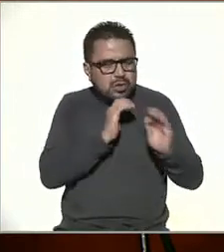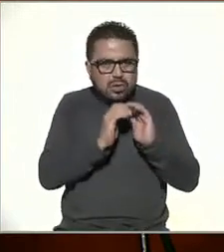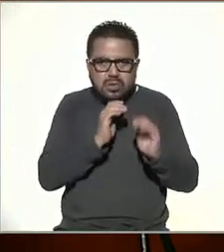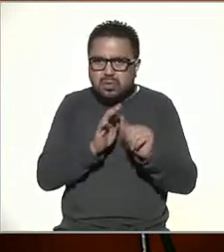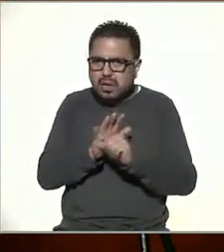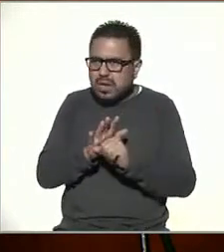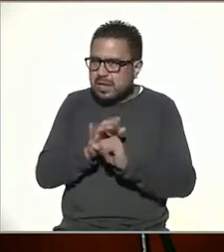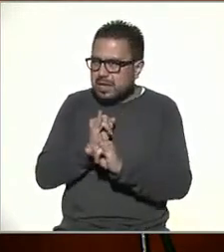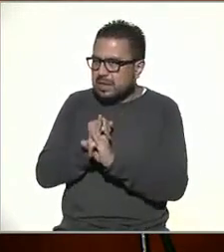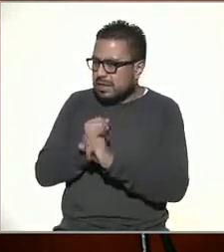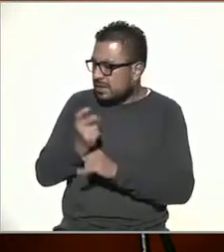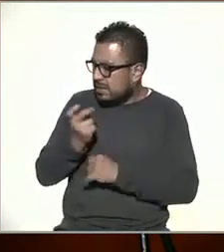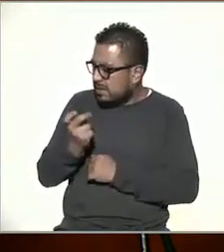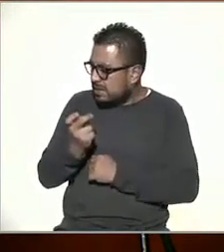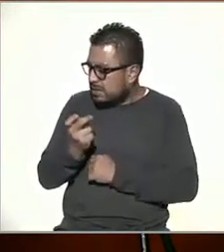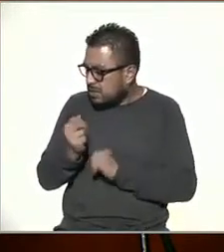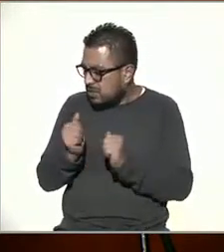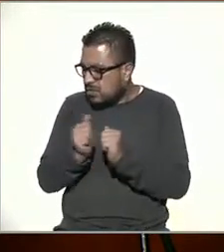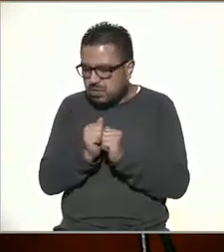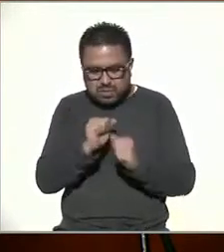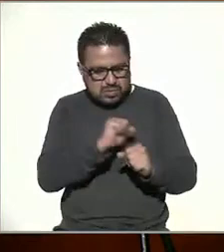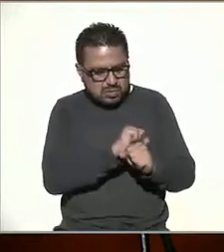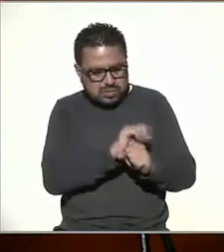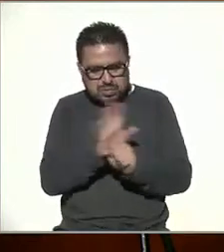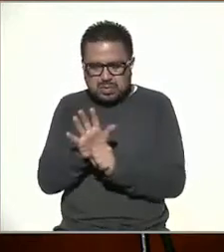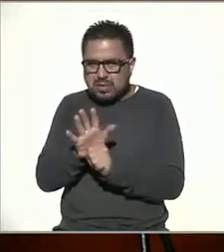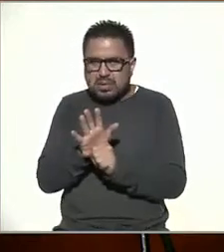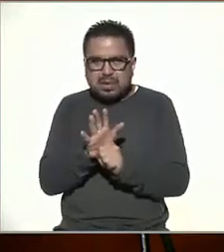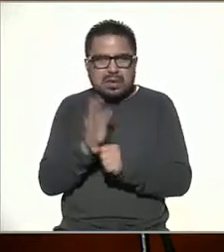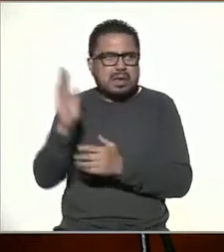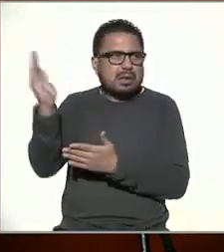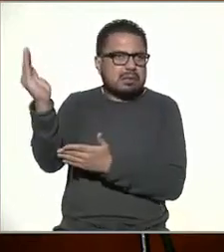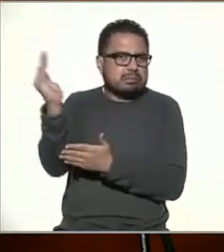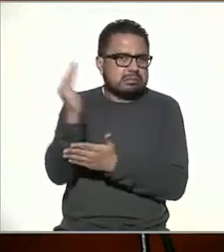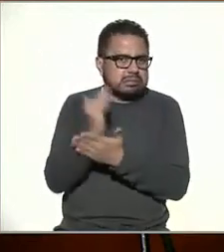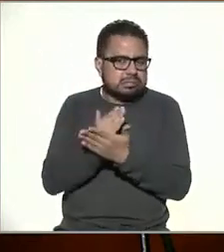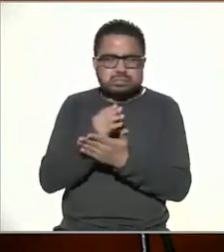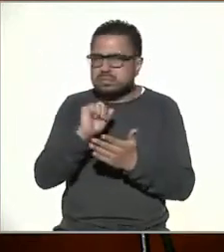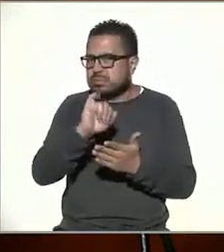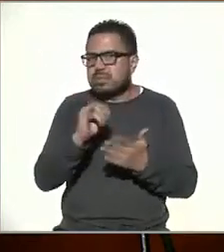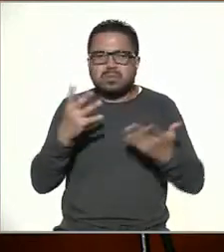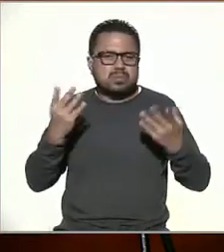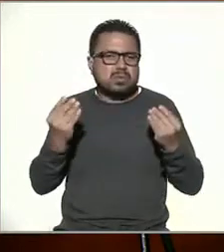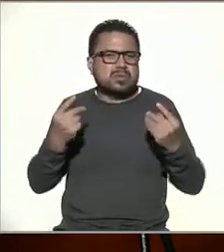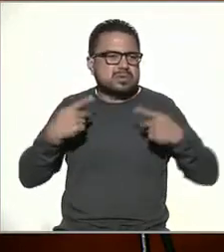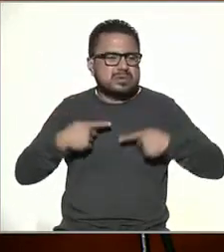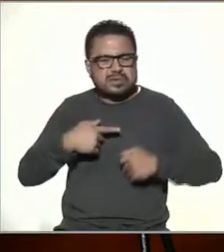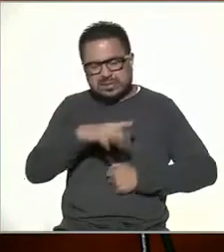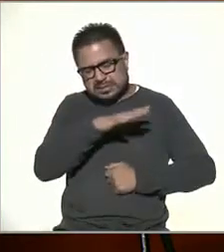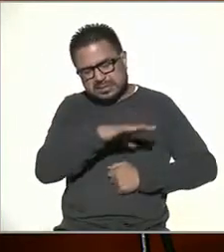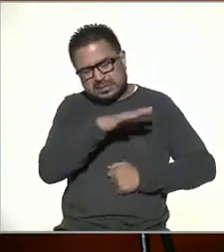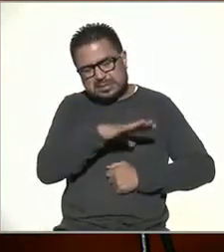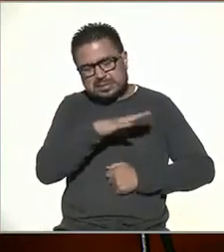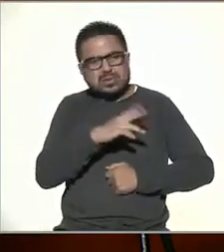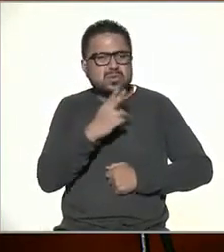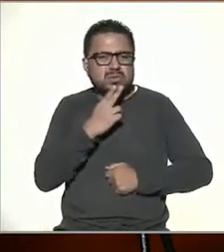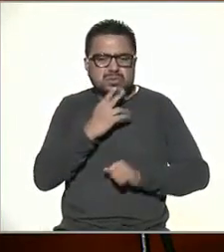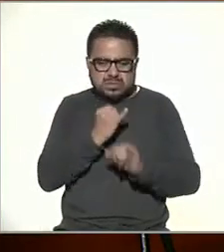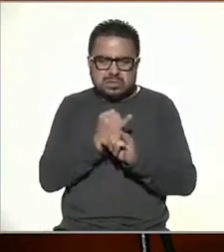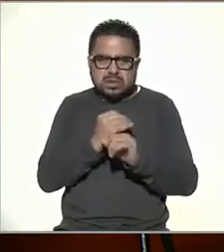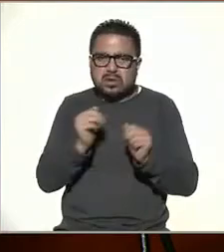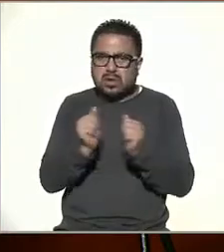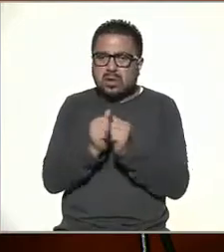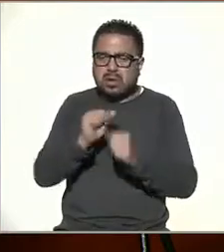caso es Internet, que eso, o sea, con la pandemia justamente se redujo. Ciertamente mucha gente que se negaba al uso de Internet, con la